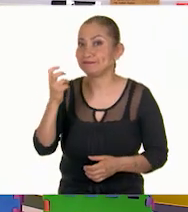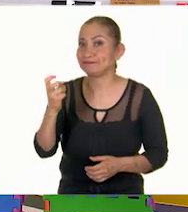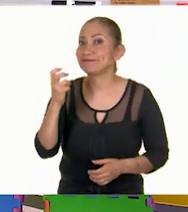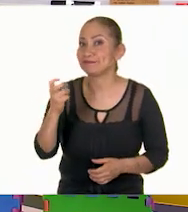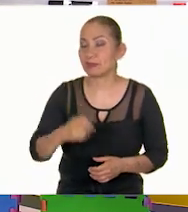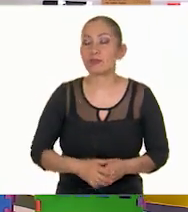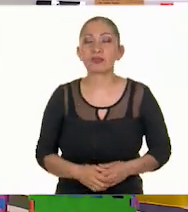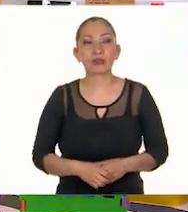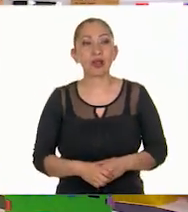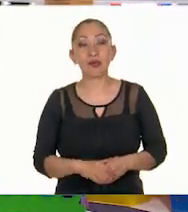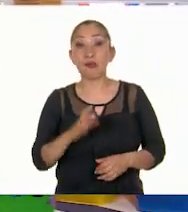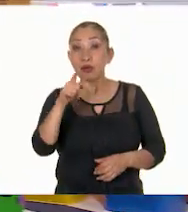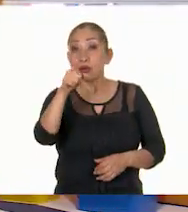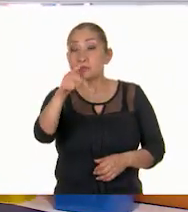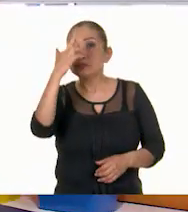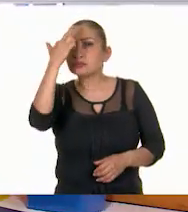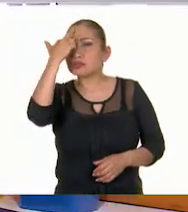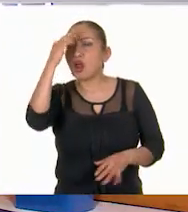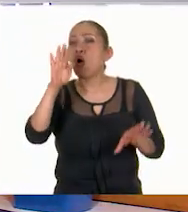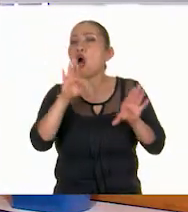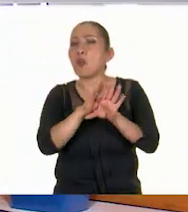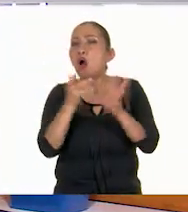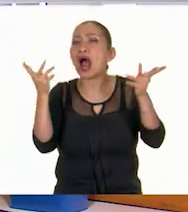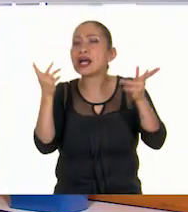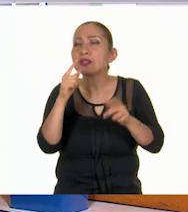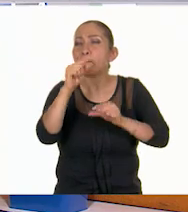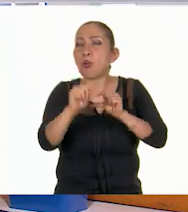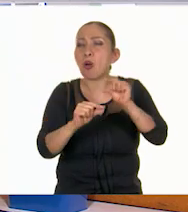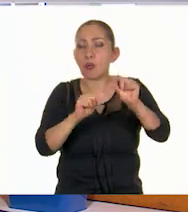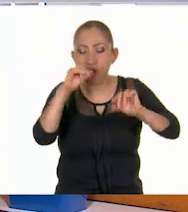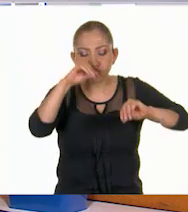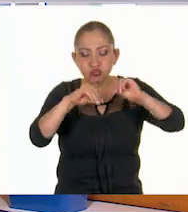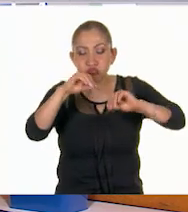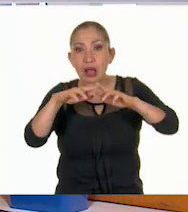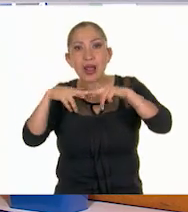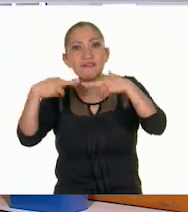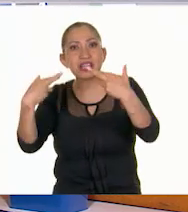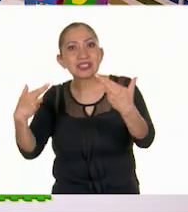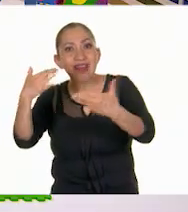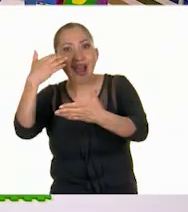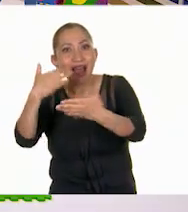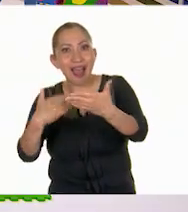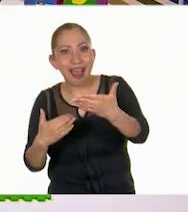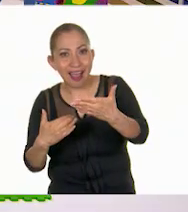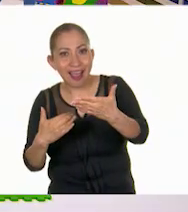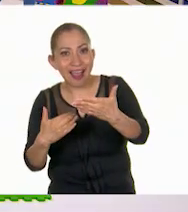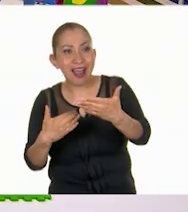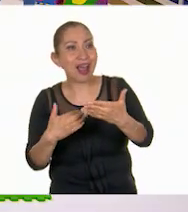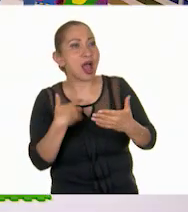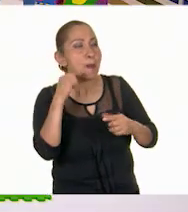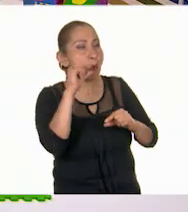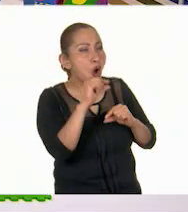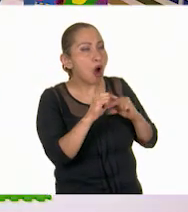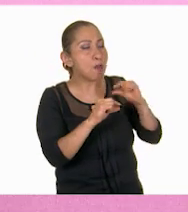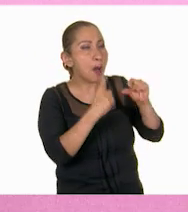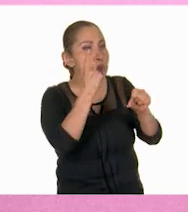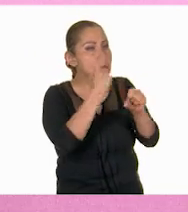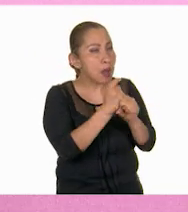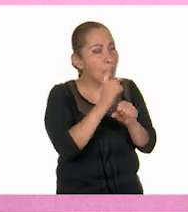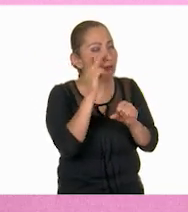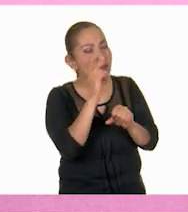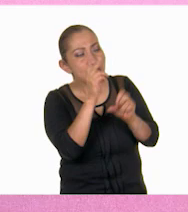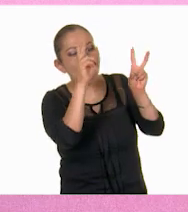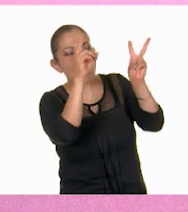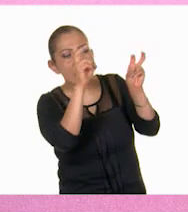así es. ¿Se acuerdan cómo fuimos construyendo esta revista? Sí, fue paso a pasito, primero viendo